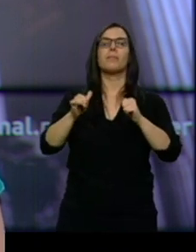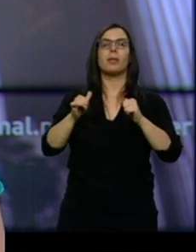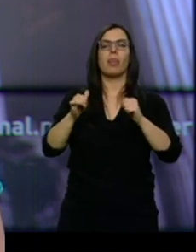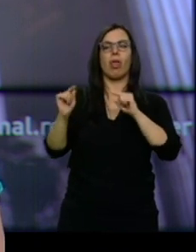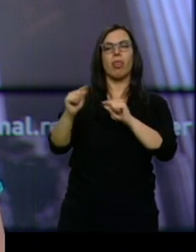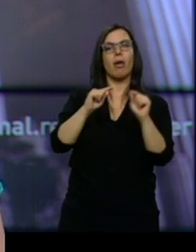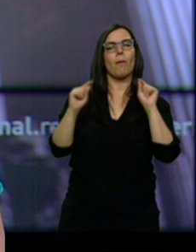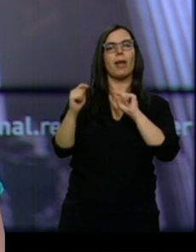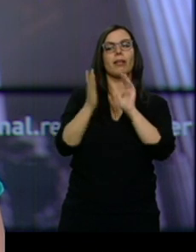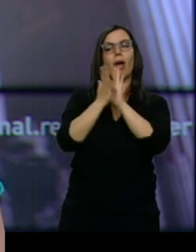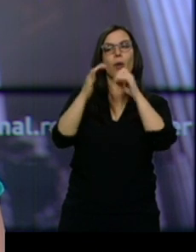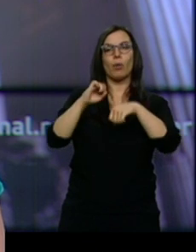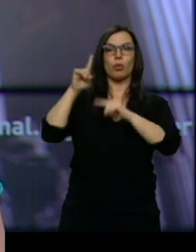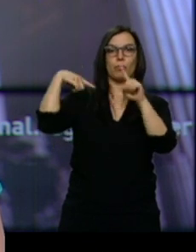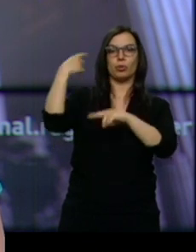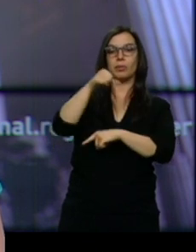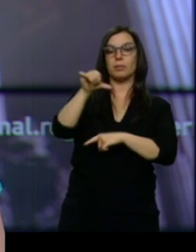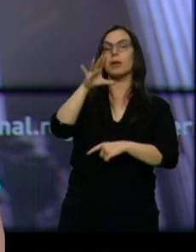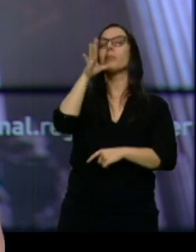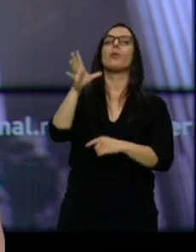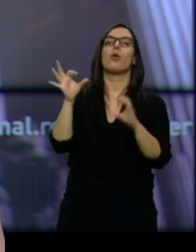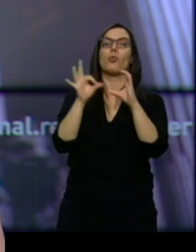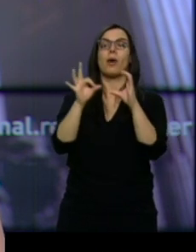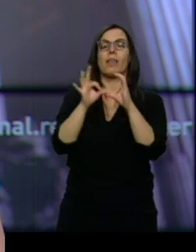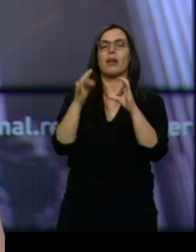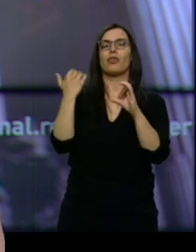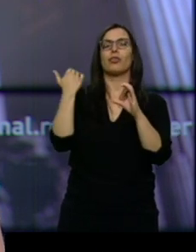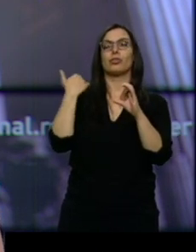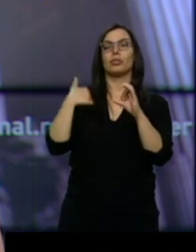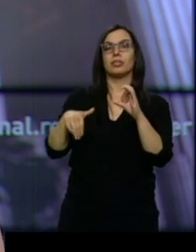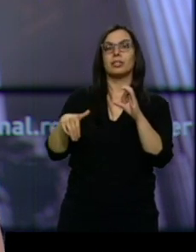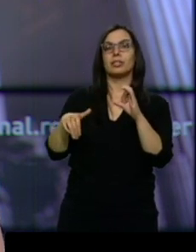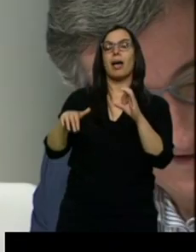viene después de que la formación naranja haya rechazado una oferta de Íñigo Errejón.